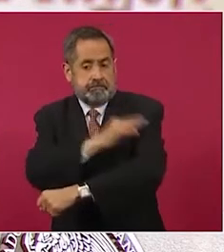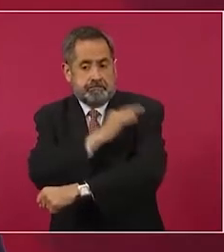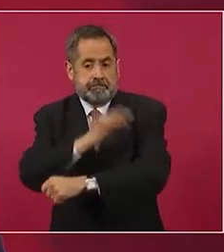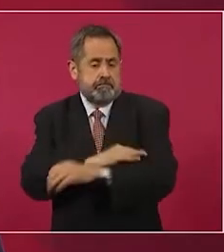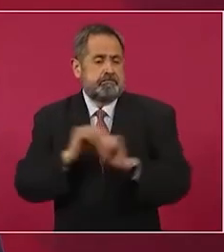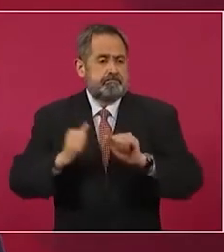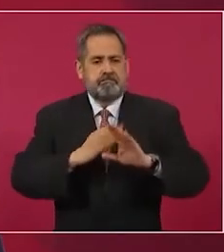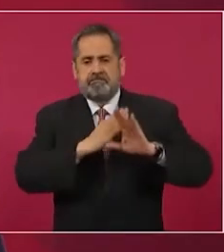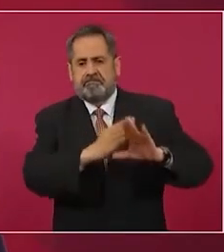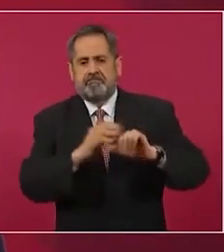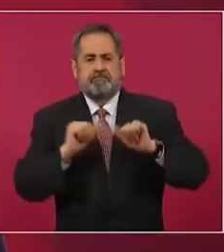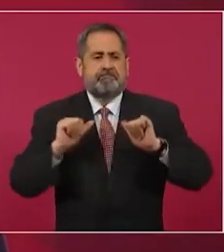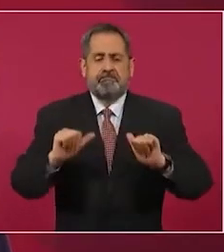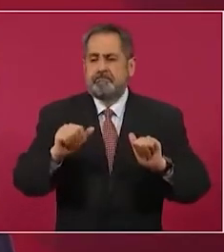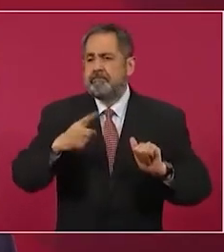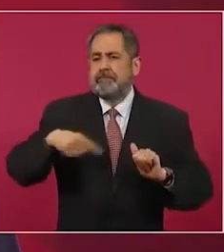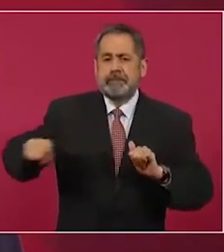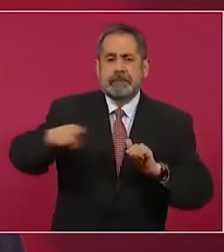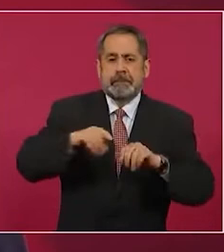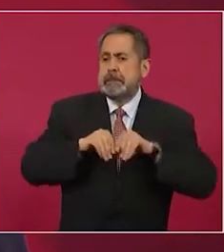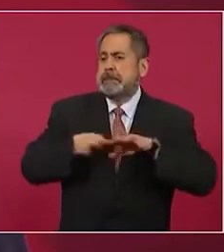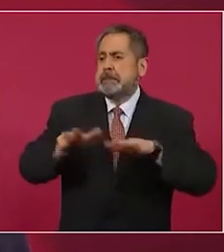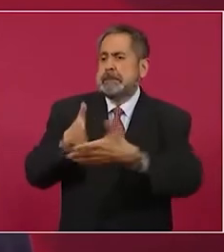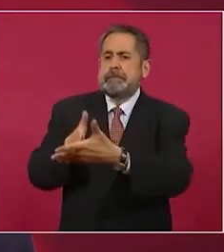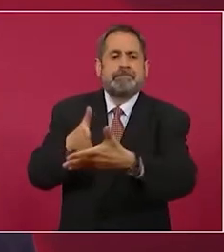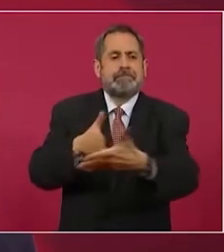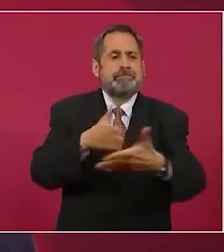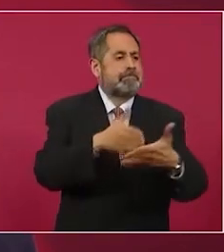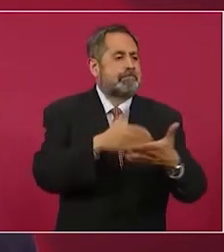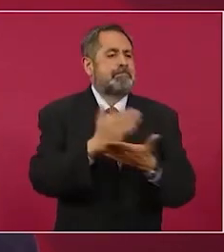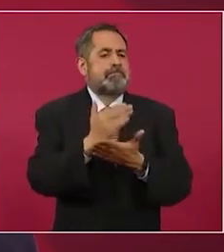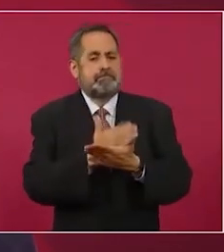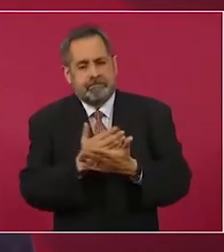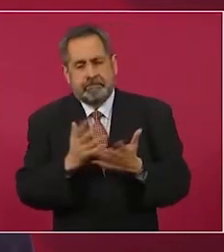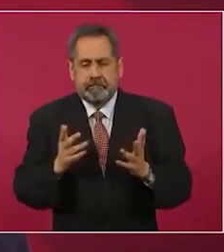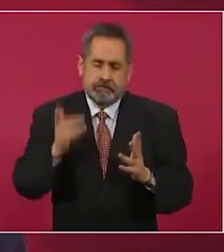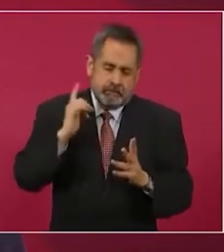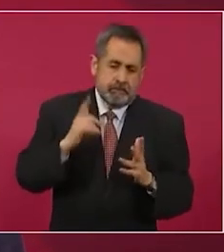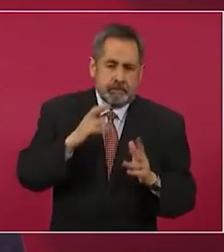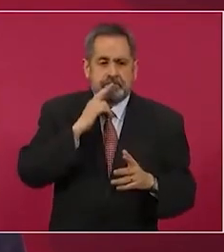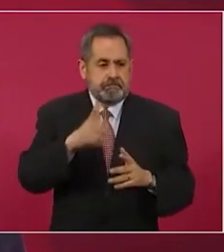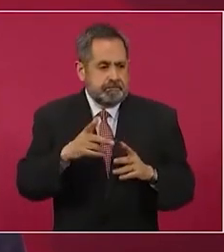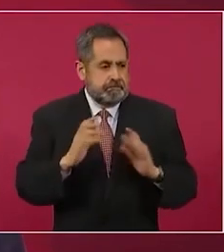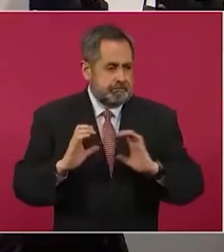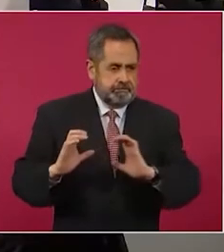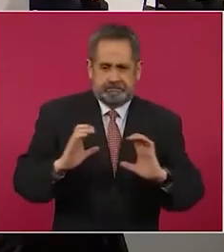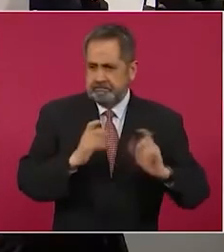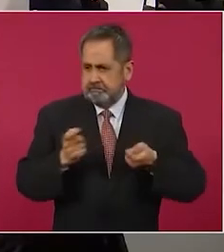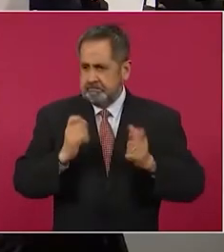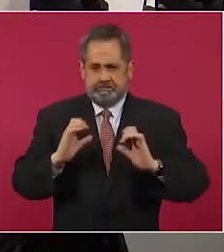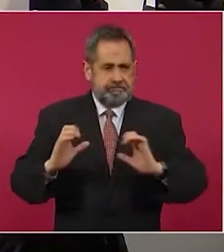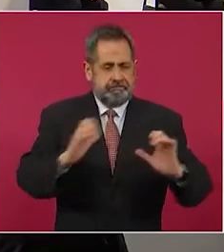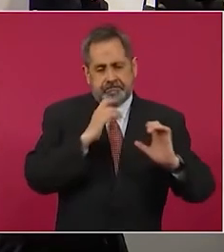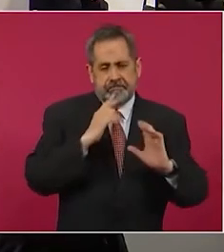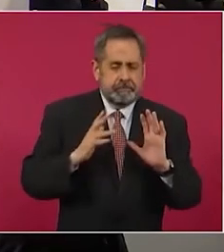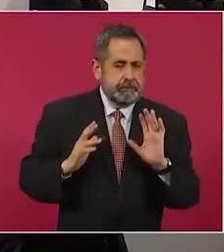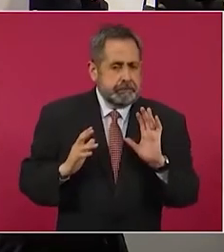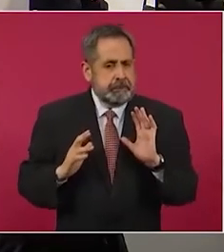tener una epidemia mucho más manejable, nunca deseable, pero mucho más manejable y